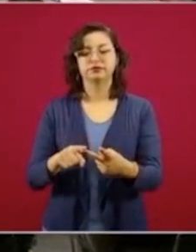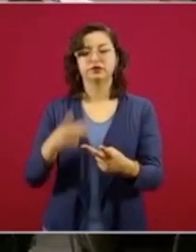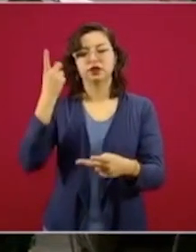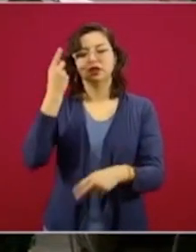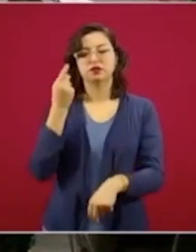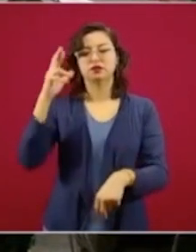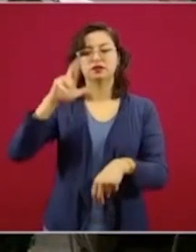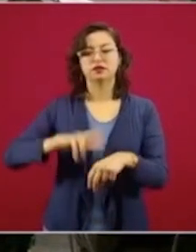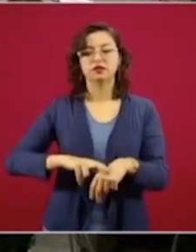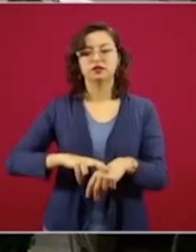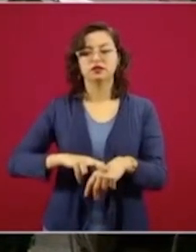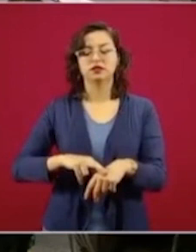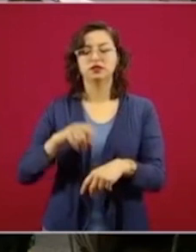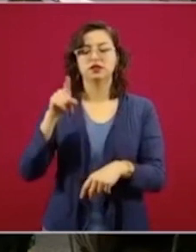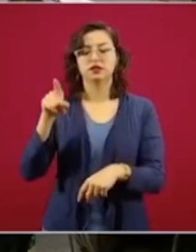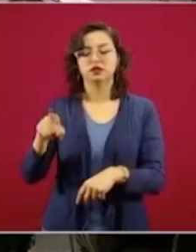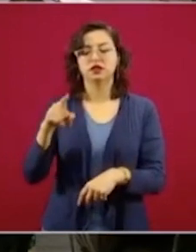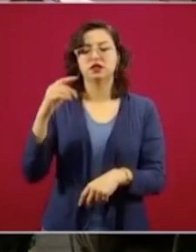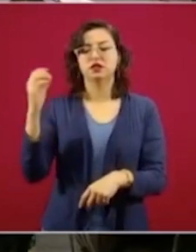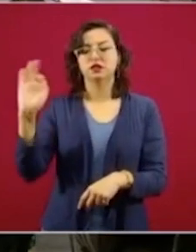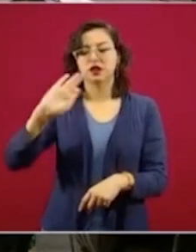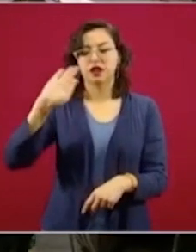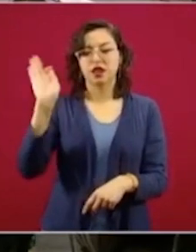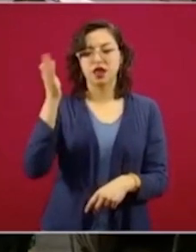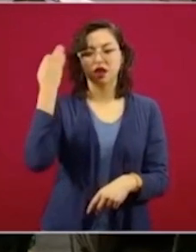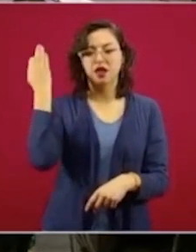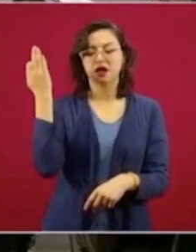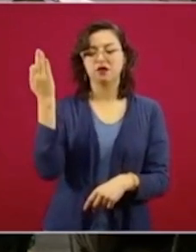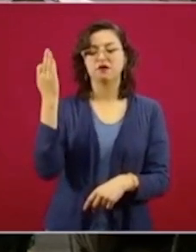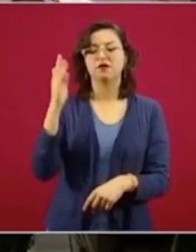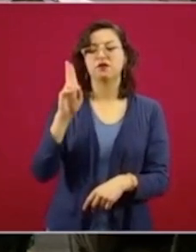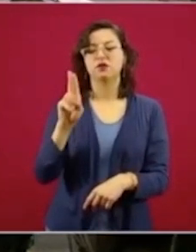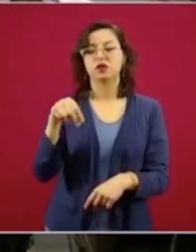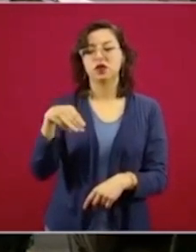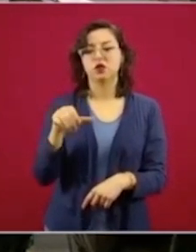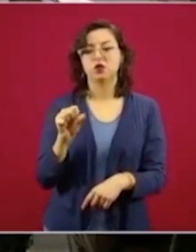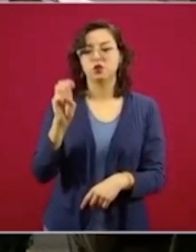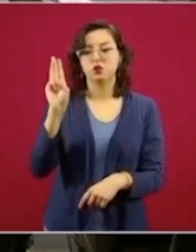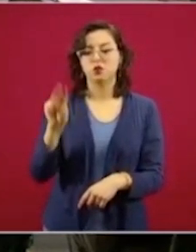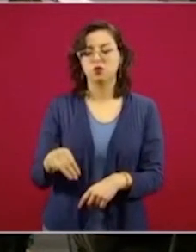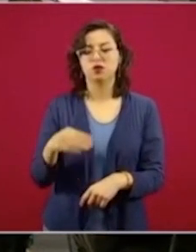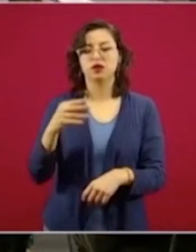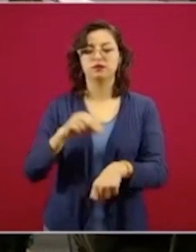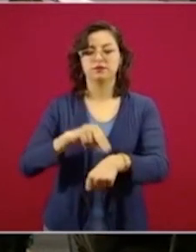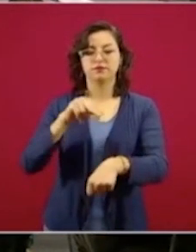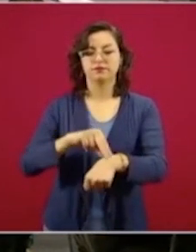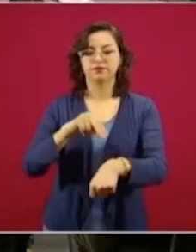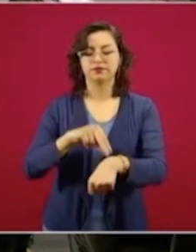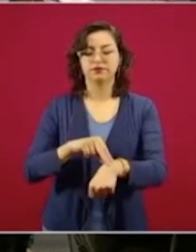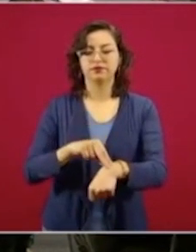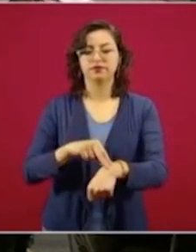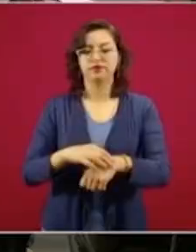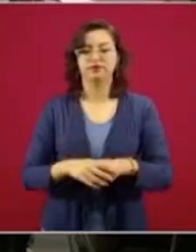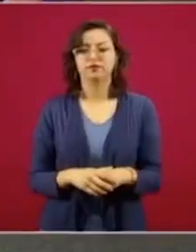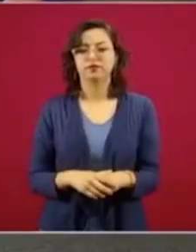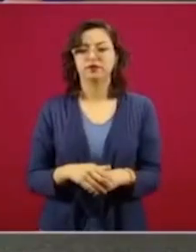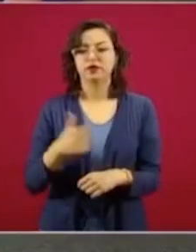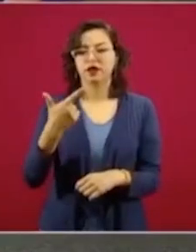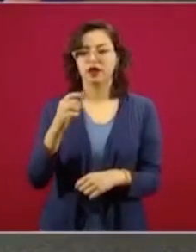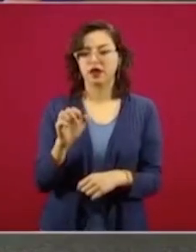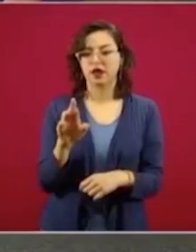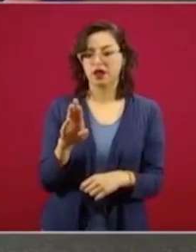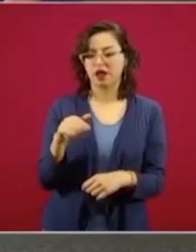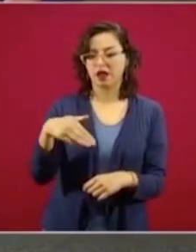director de la Facultad de Medicina de la Universidad Nacional Autónoma de México, el doctor Germán Enrique Fajardo Dolci. Muchas gracias, Germán.